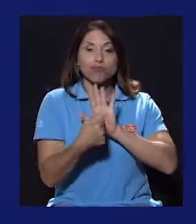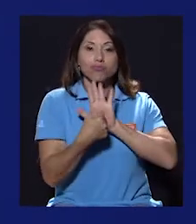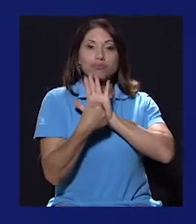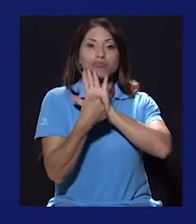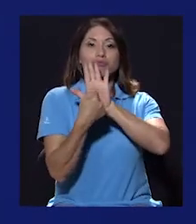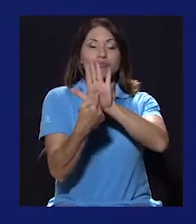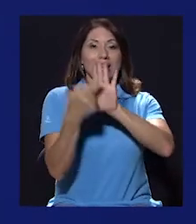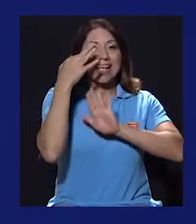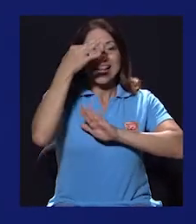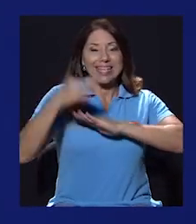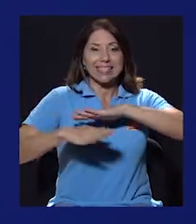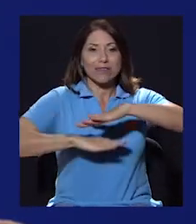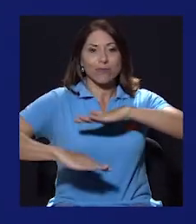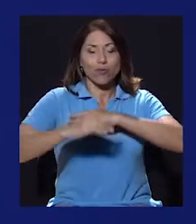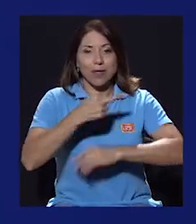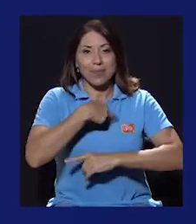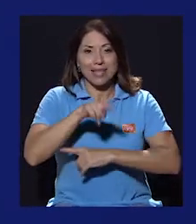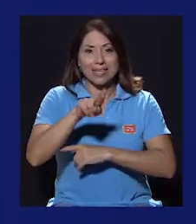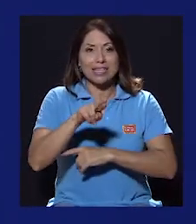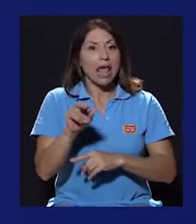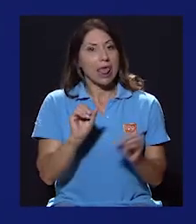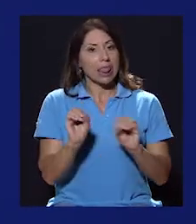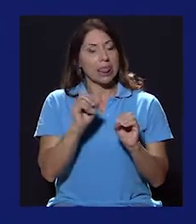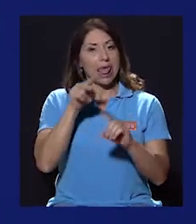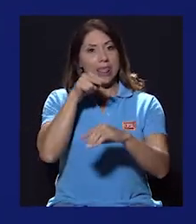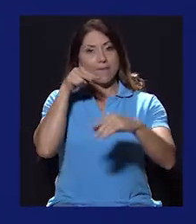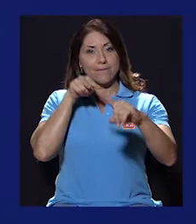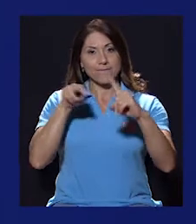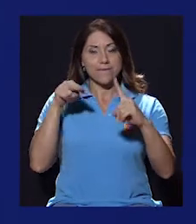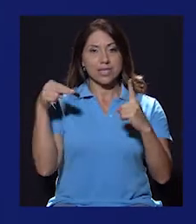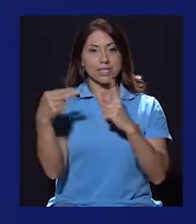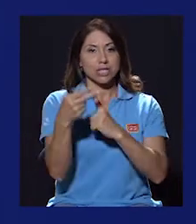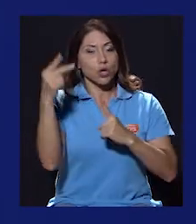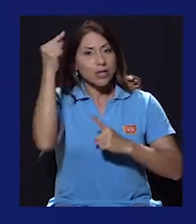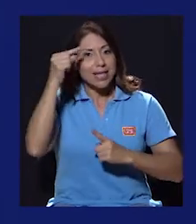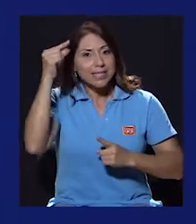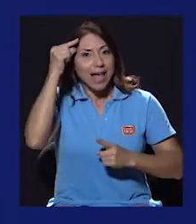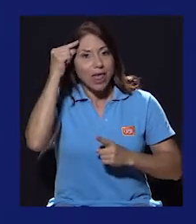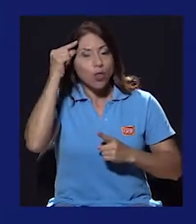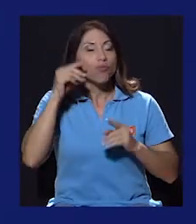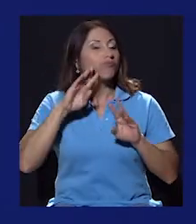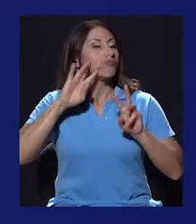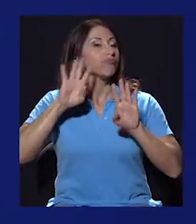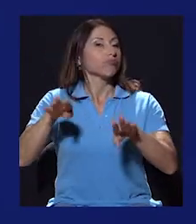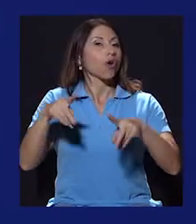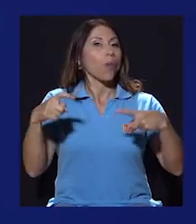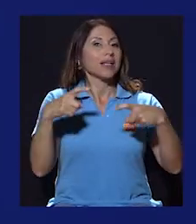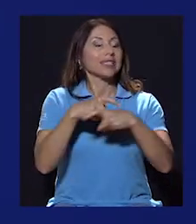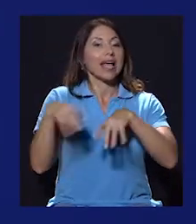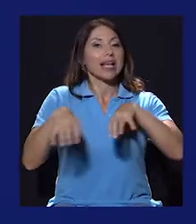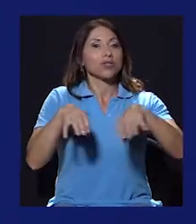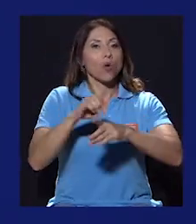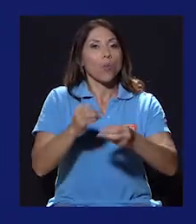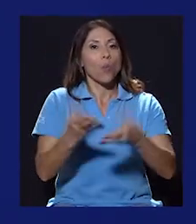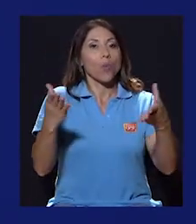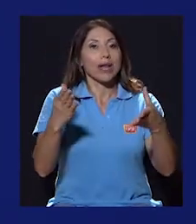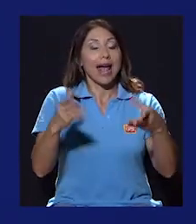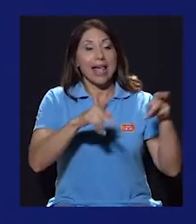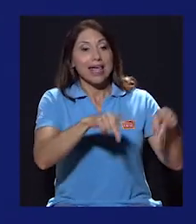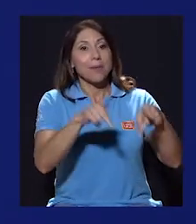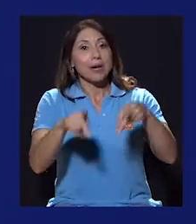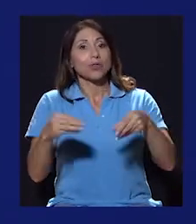fundamentalismos, carece de una visión de Estado, desdeña la complejidad de la acción pública y reduce a los